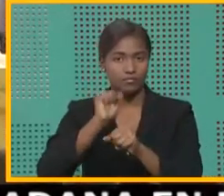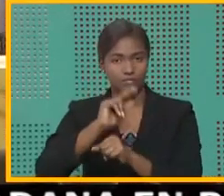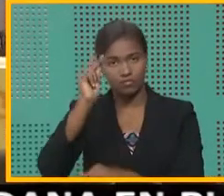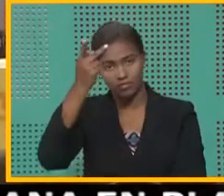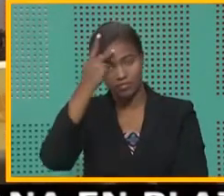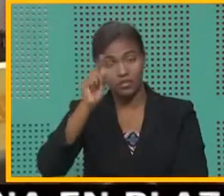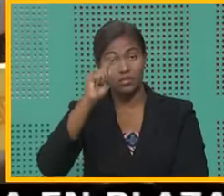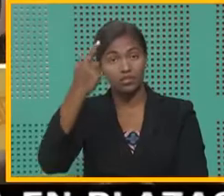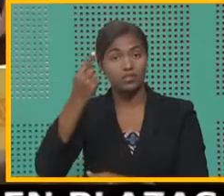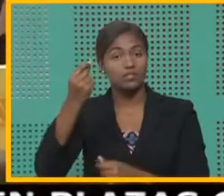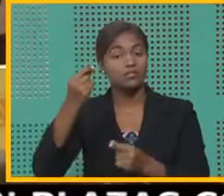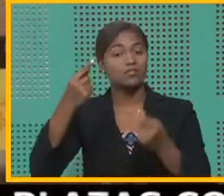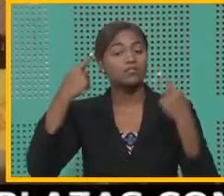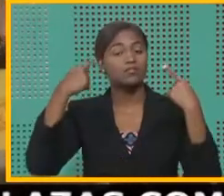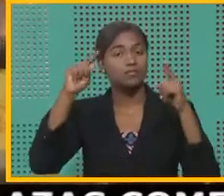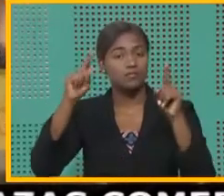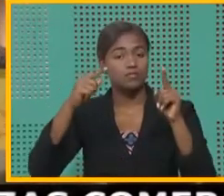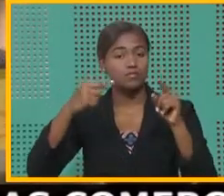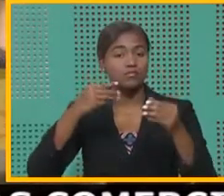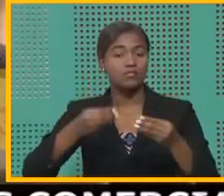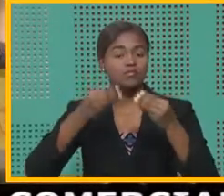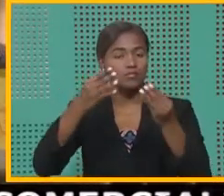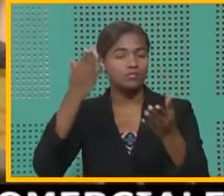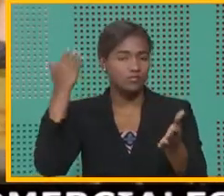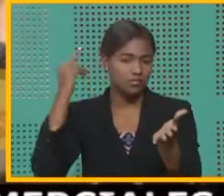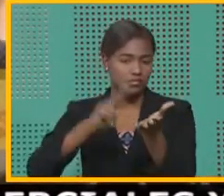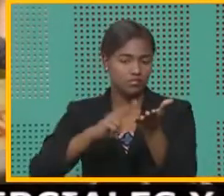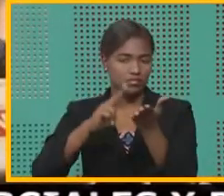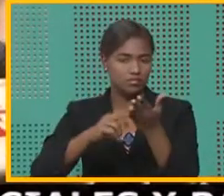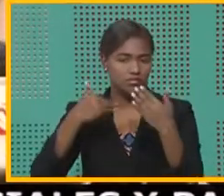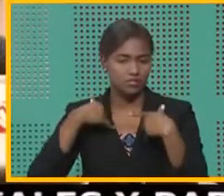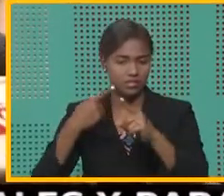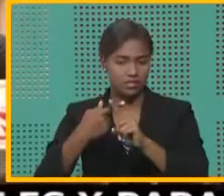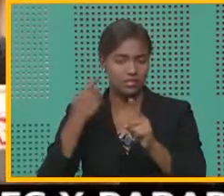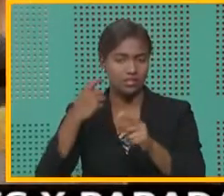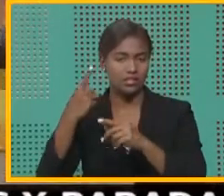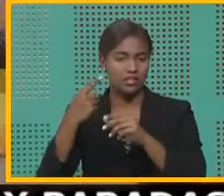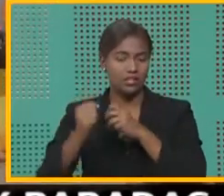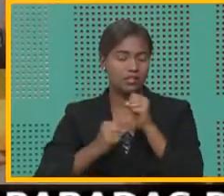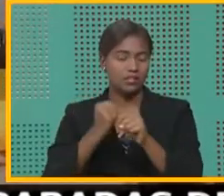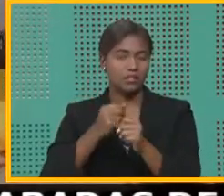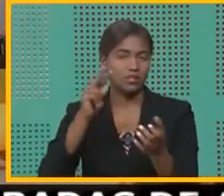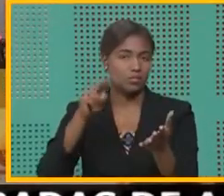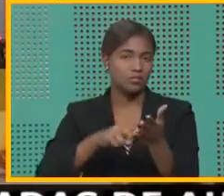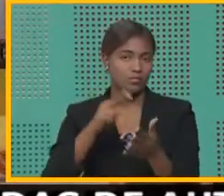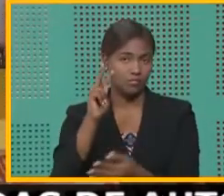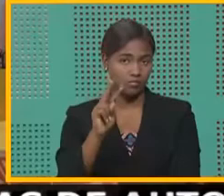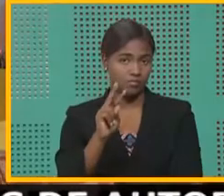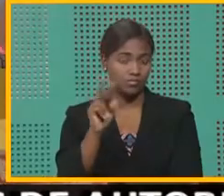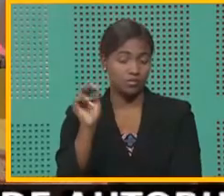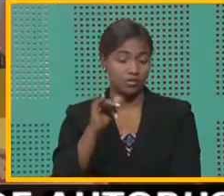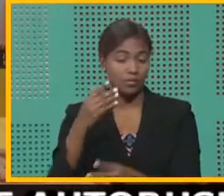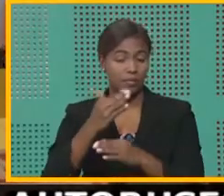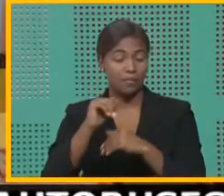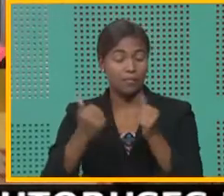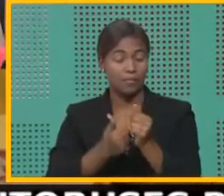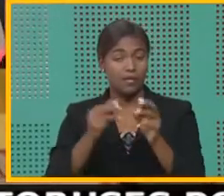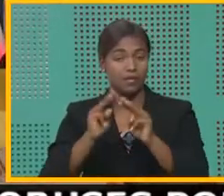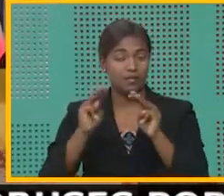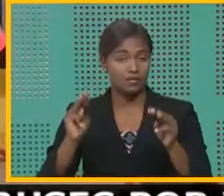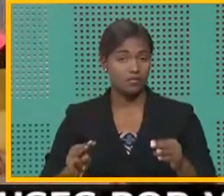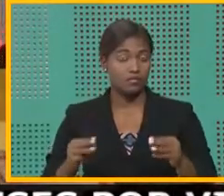dando cumplimiento a un contrato que su origen es desde el 2002. Y mediante el Ministerio